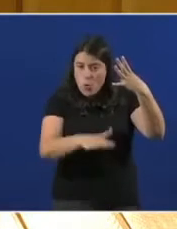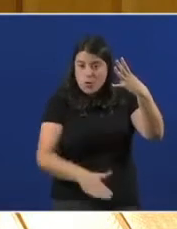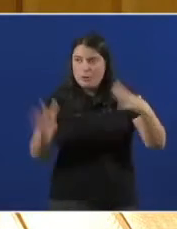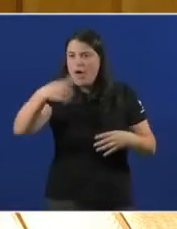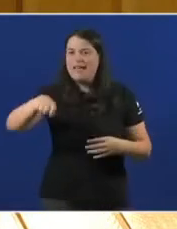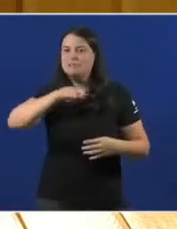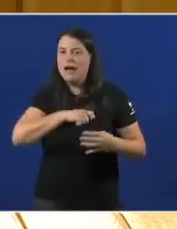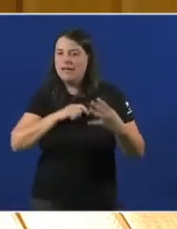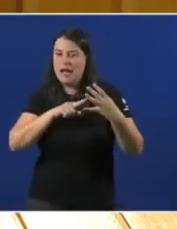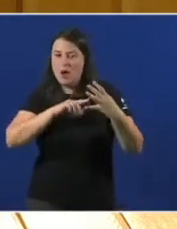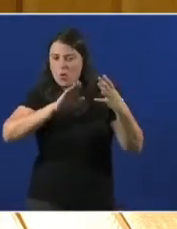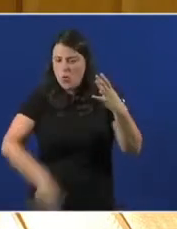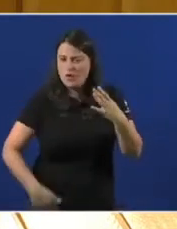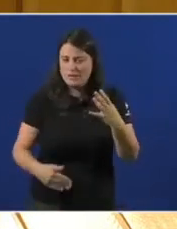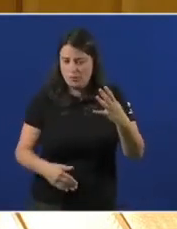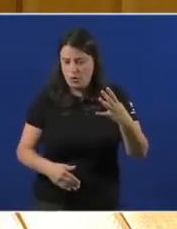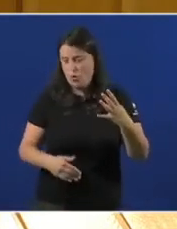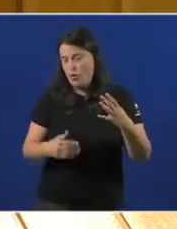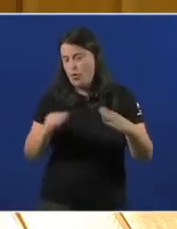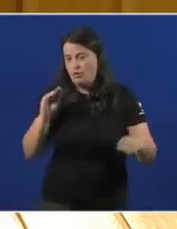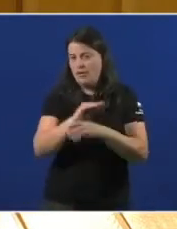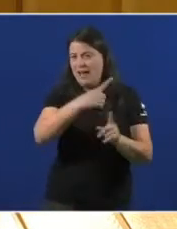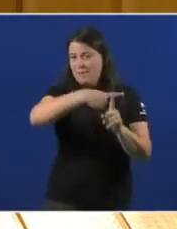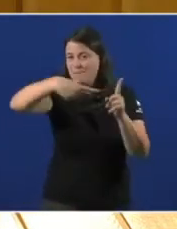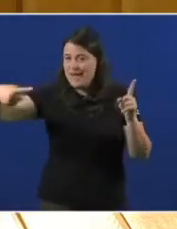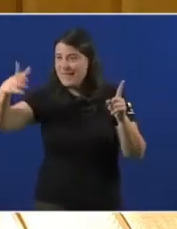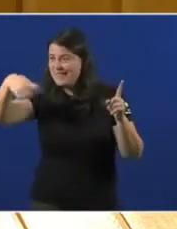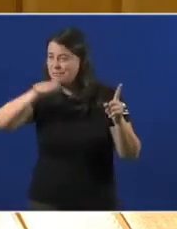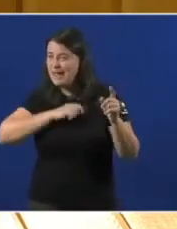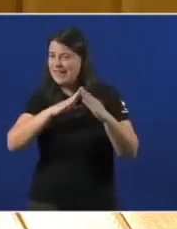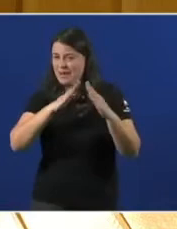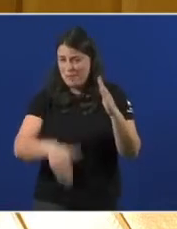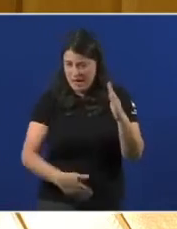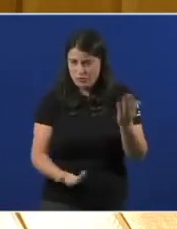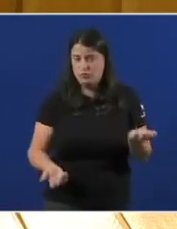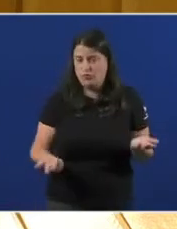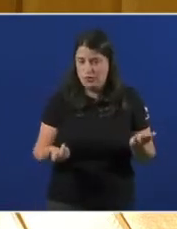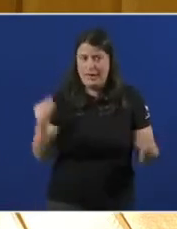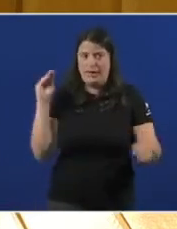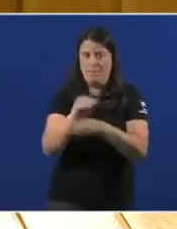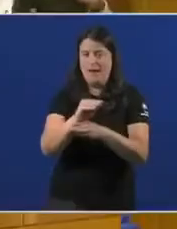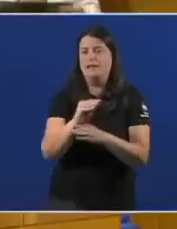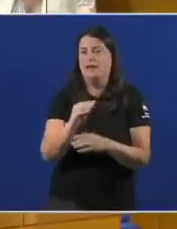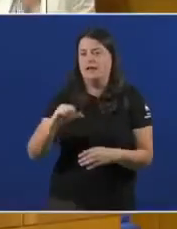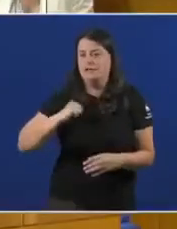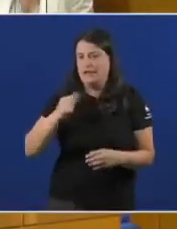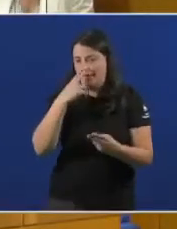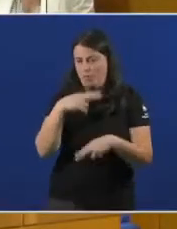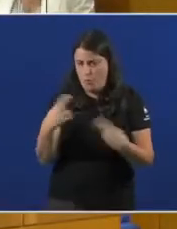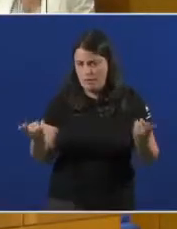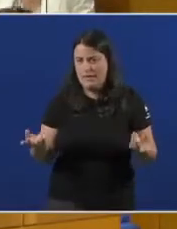que inviste en atención primaria. E estamos por debaixo da media, señor Feijó. E pedimoslle